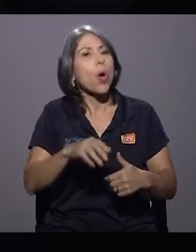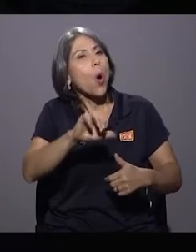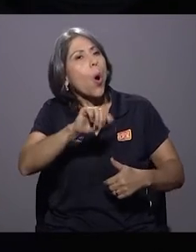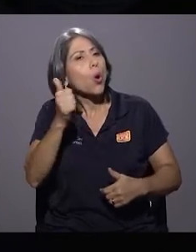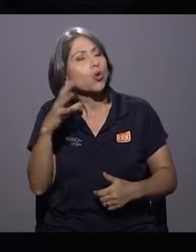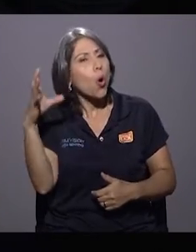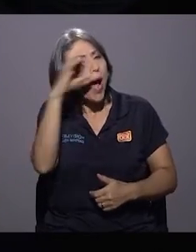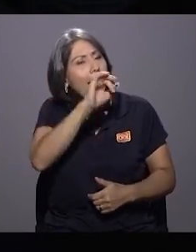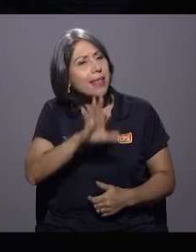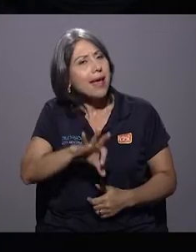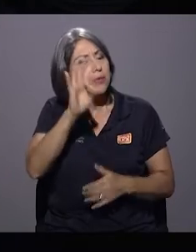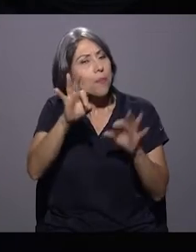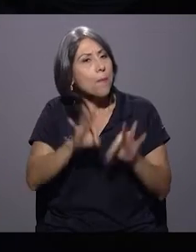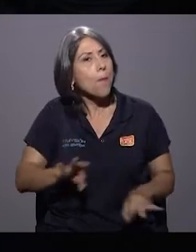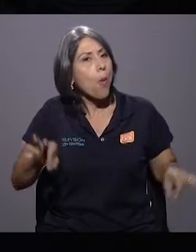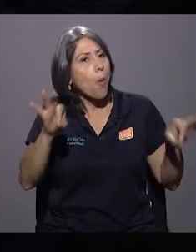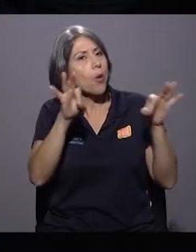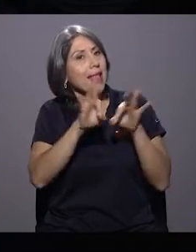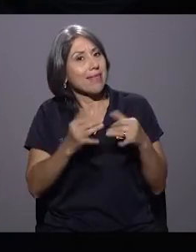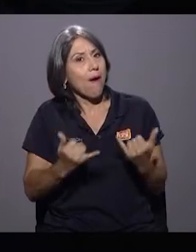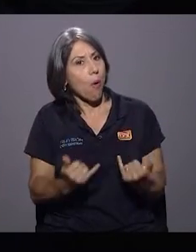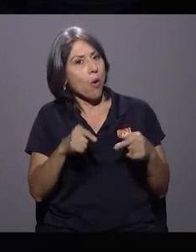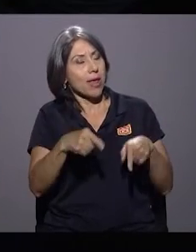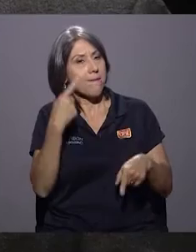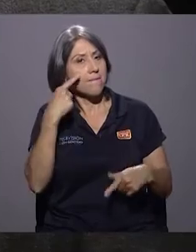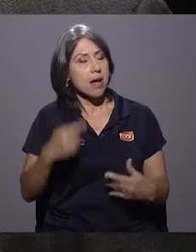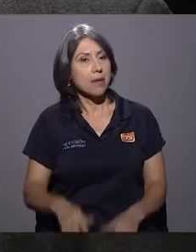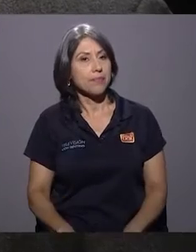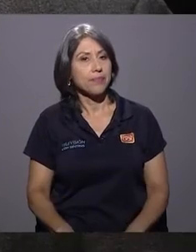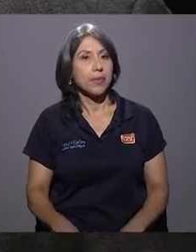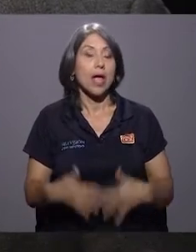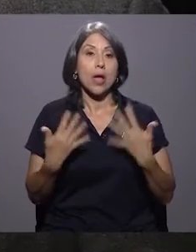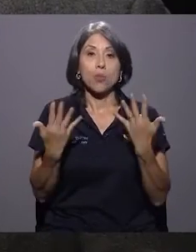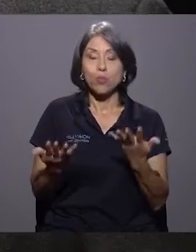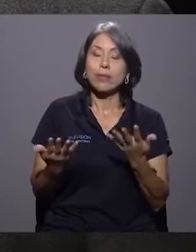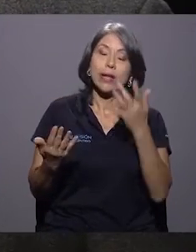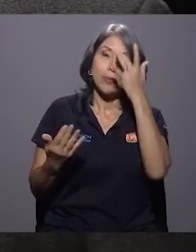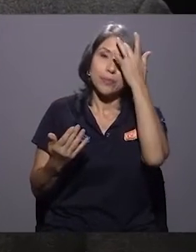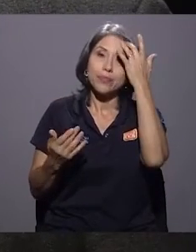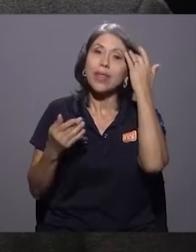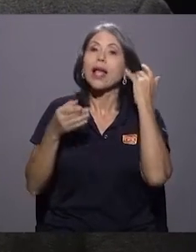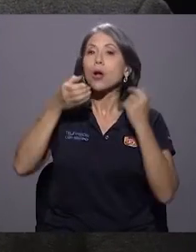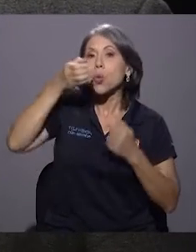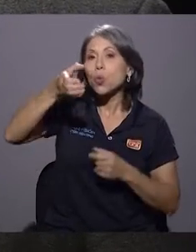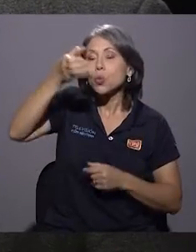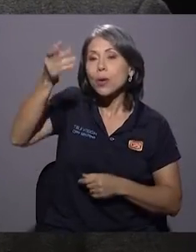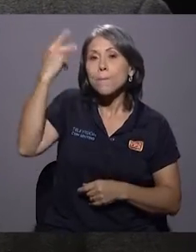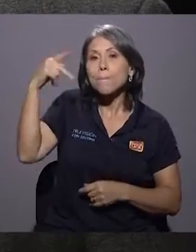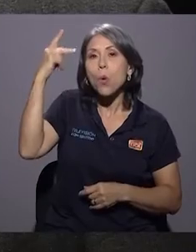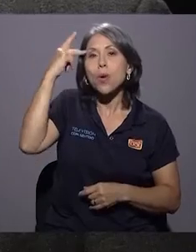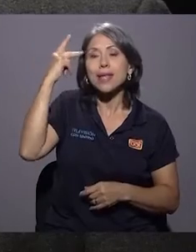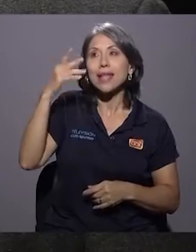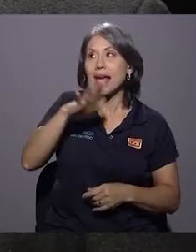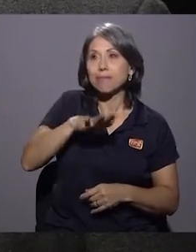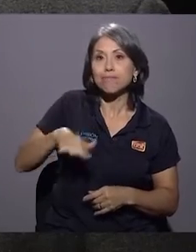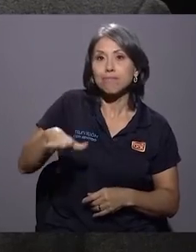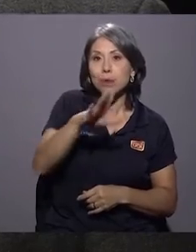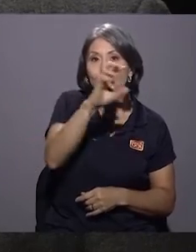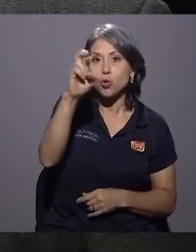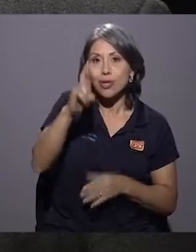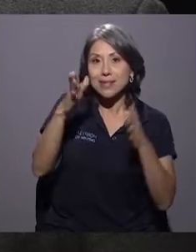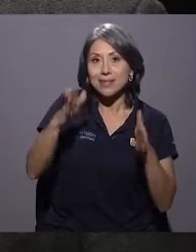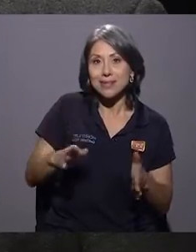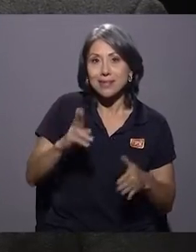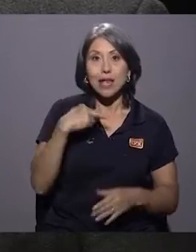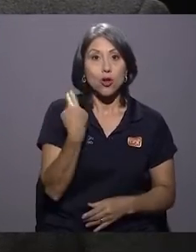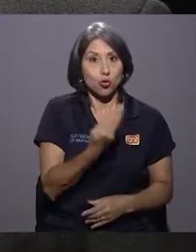hallazgo importante que podemos ver hoy? Bueno, el tema es que la cultura política del costarricense, nosotros